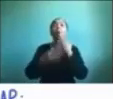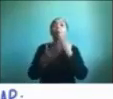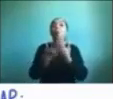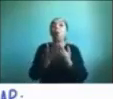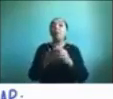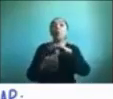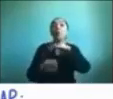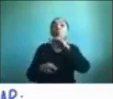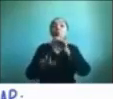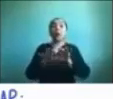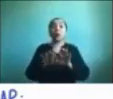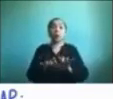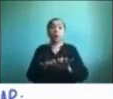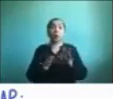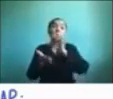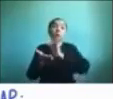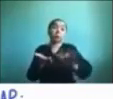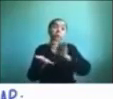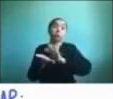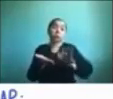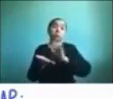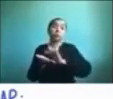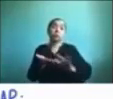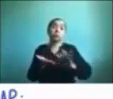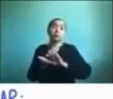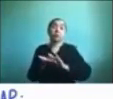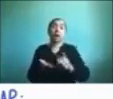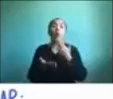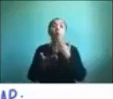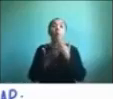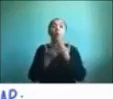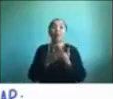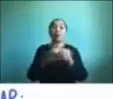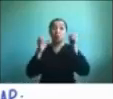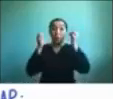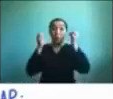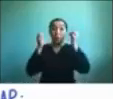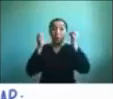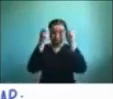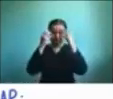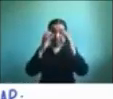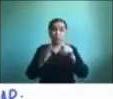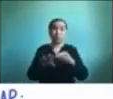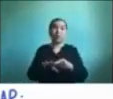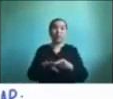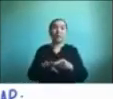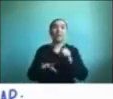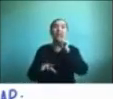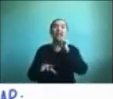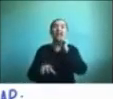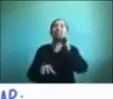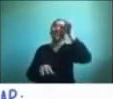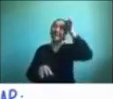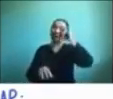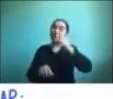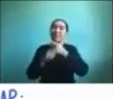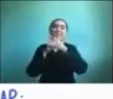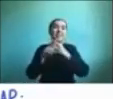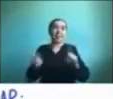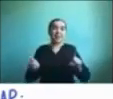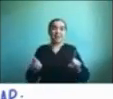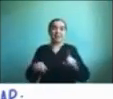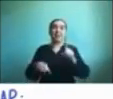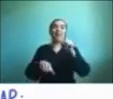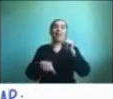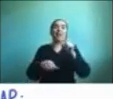realiza el trabajo de aprendizaje a través de la tecnología el niño sepa diferenciar que la tecnología tiene un tiempo para